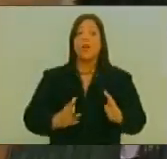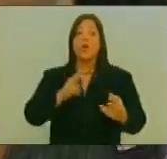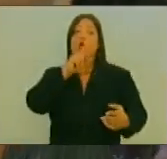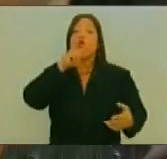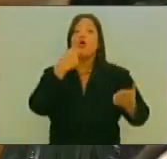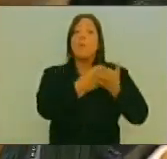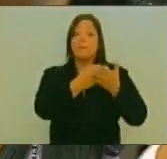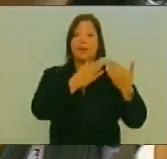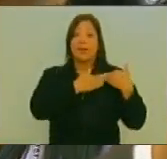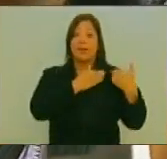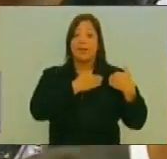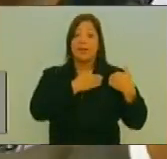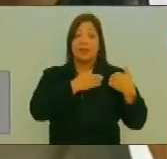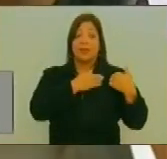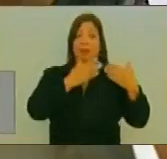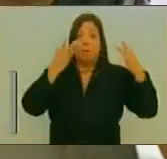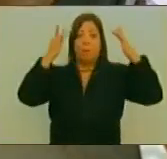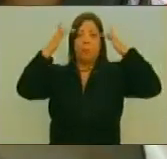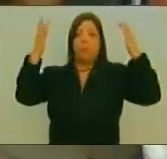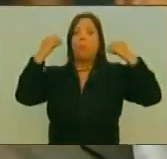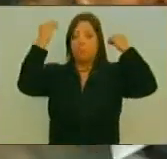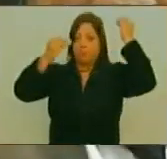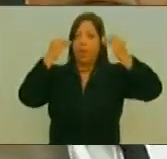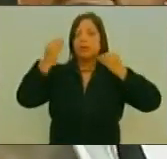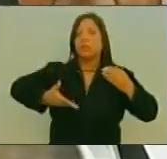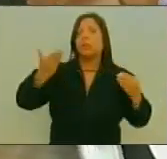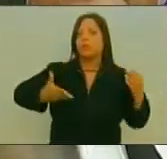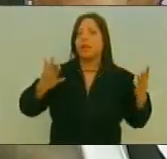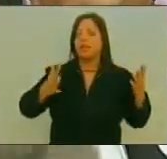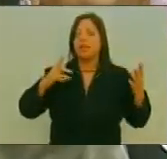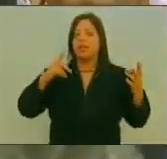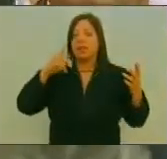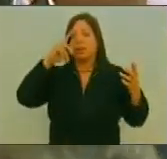No son tanques Pensantes Pero pesan bastante Mis queridos compañeros